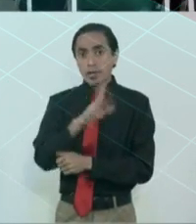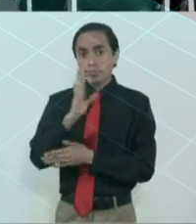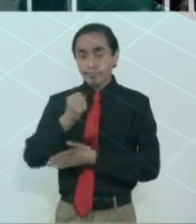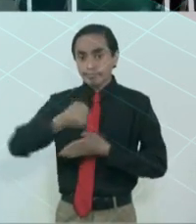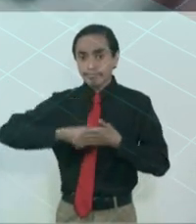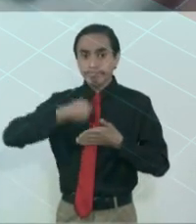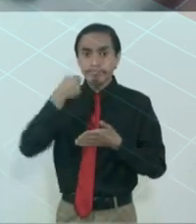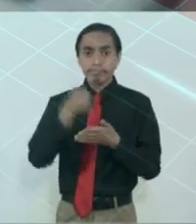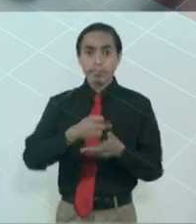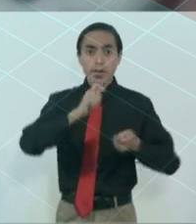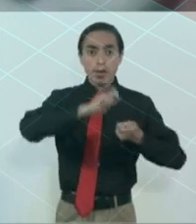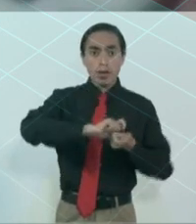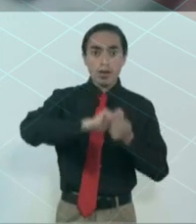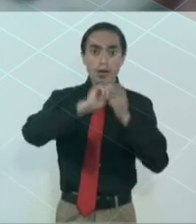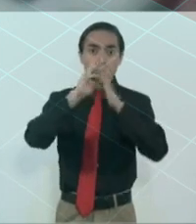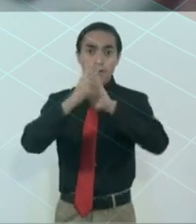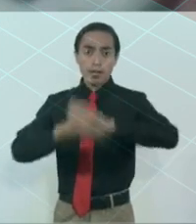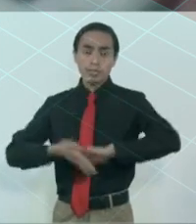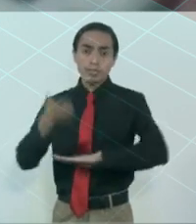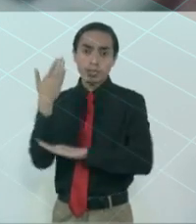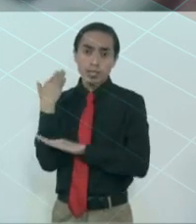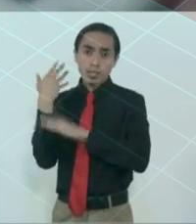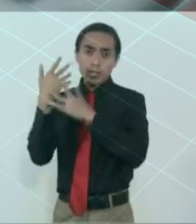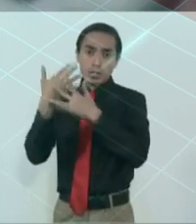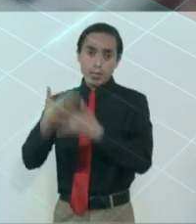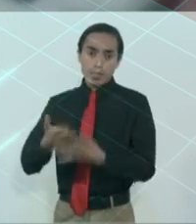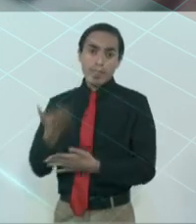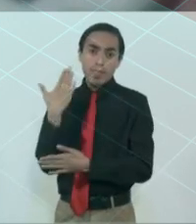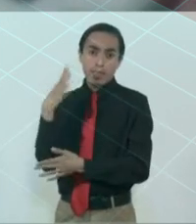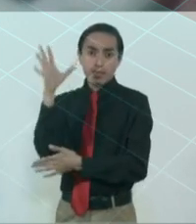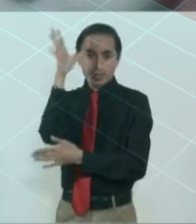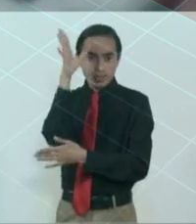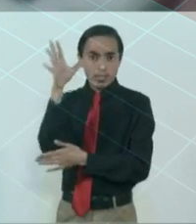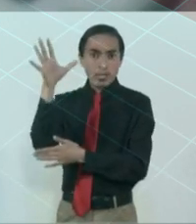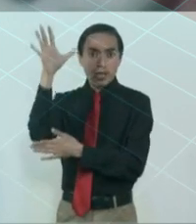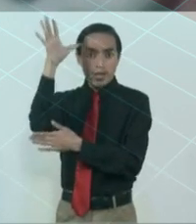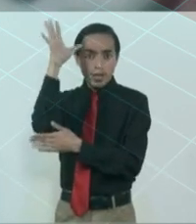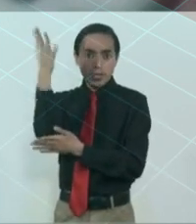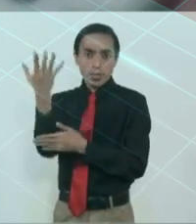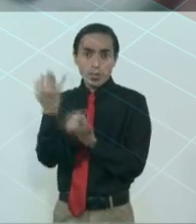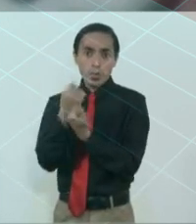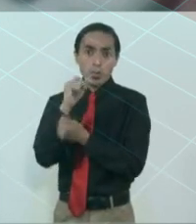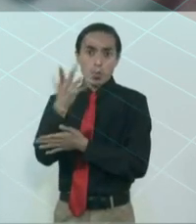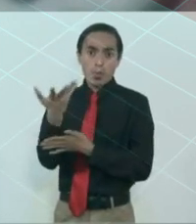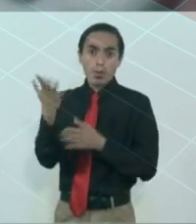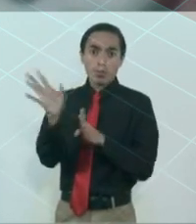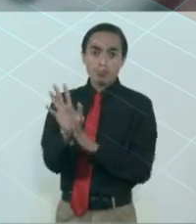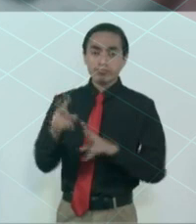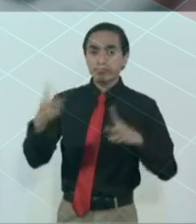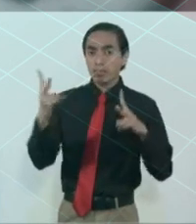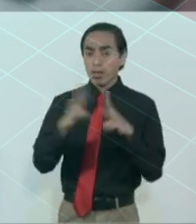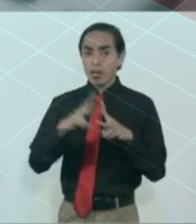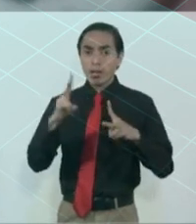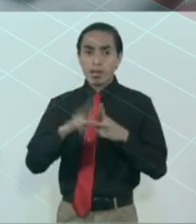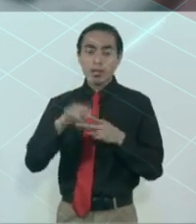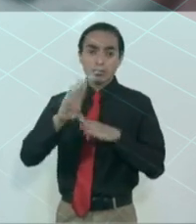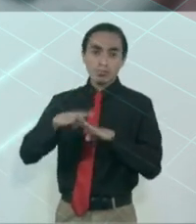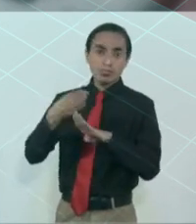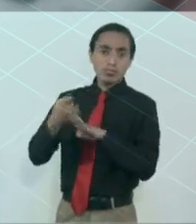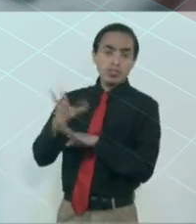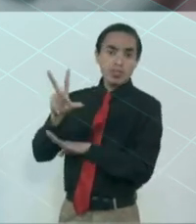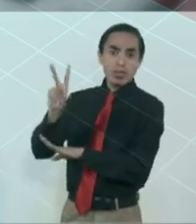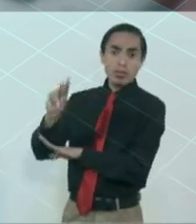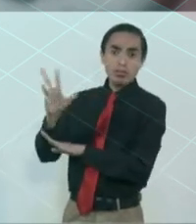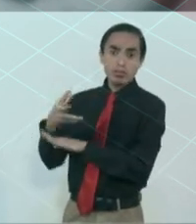Desde la época fundacional azteca, la lucha en contra de la conquista, hasta llegar al